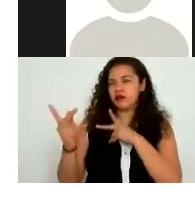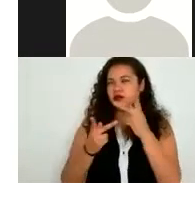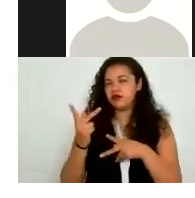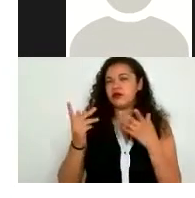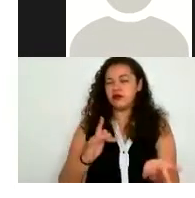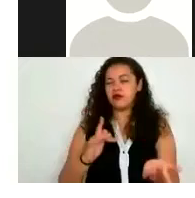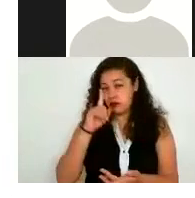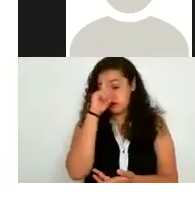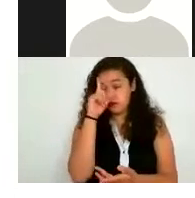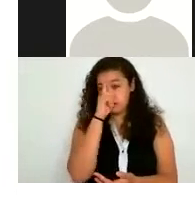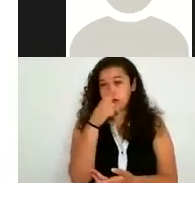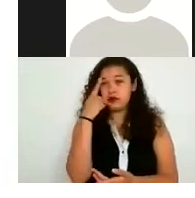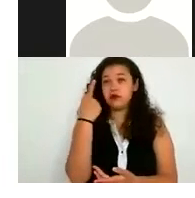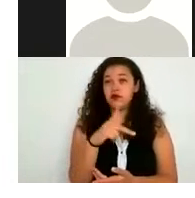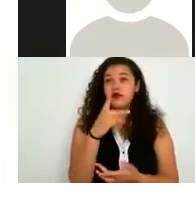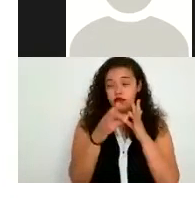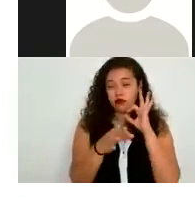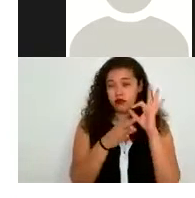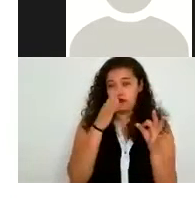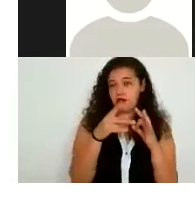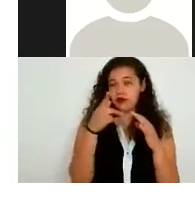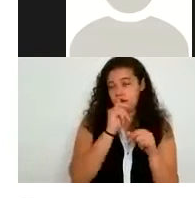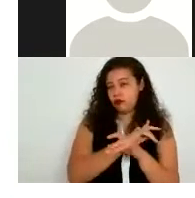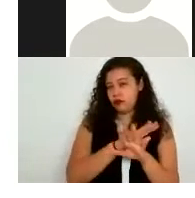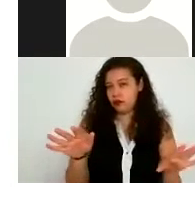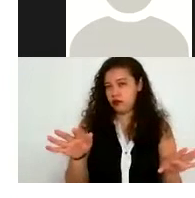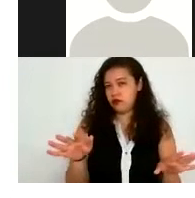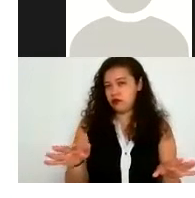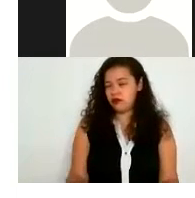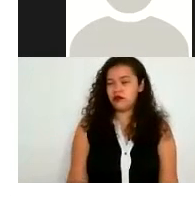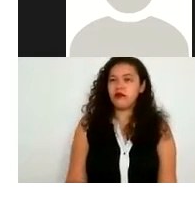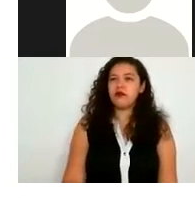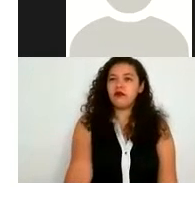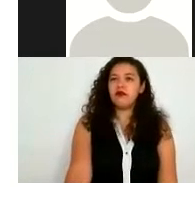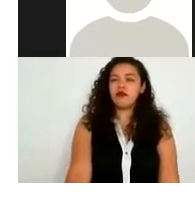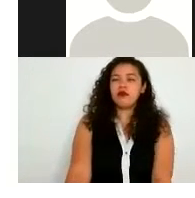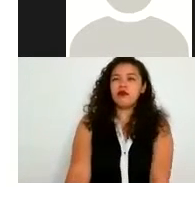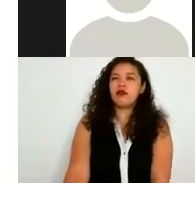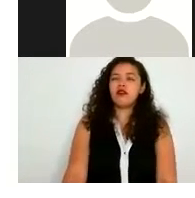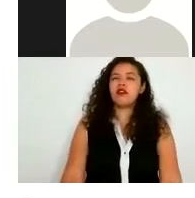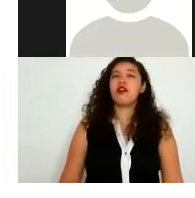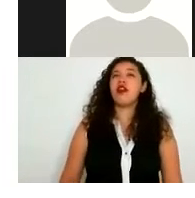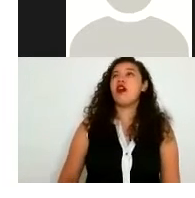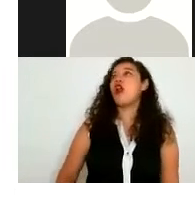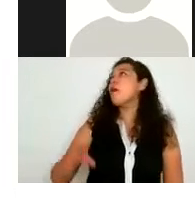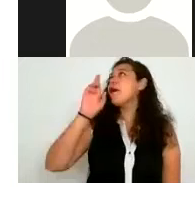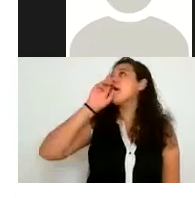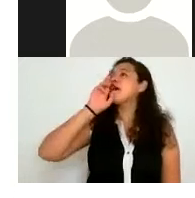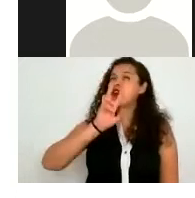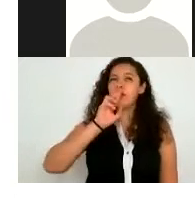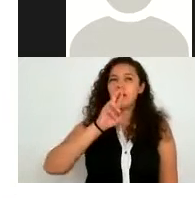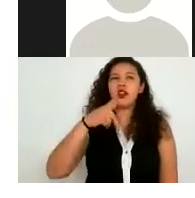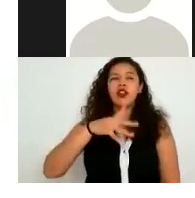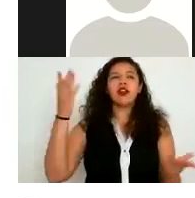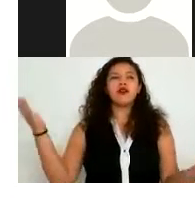la información digo en la parte ideal reitero sería que lo pudieran cotejar contra documentos pero en